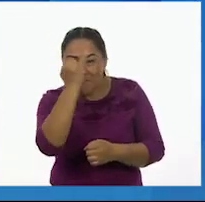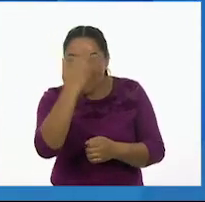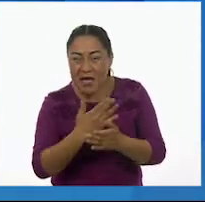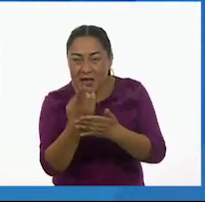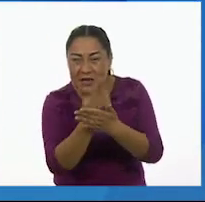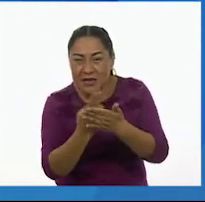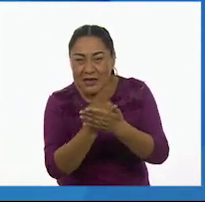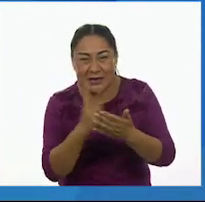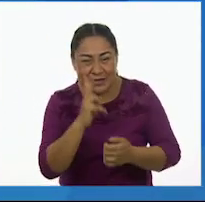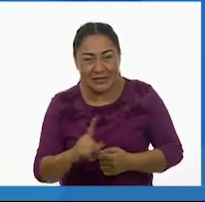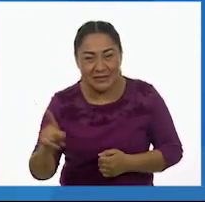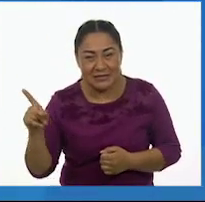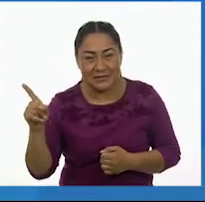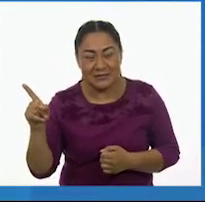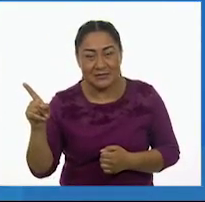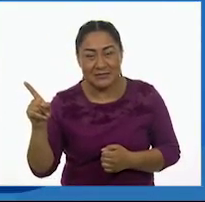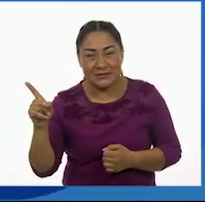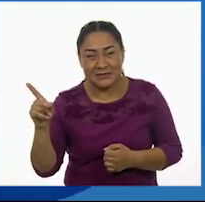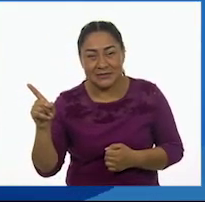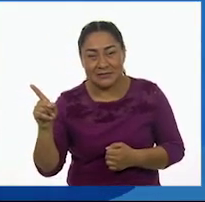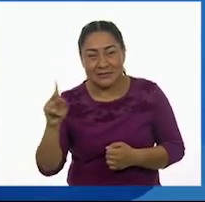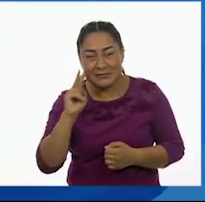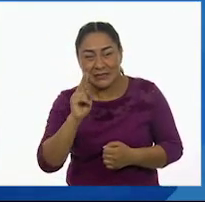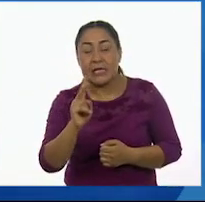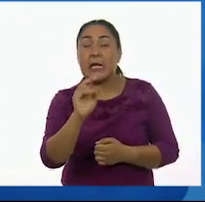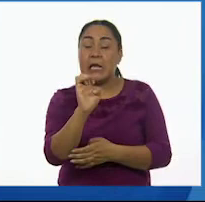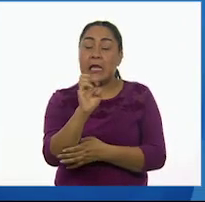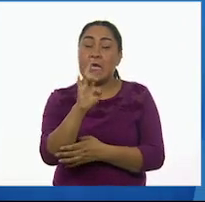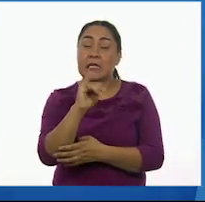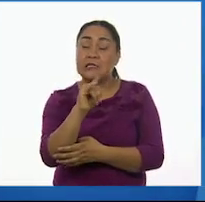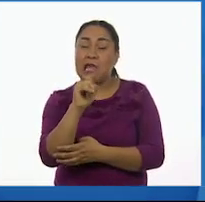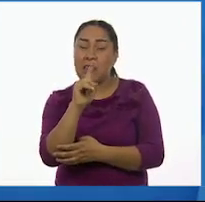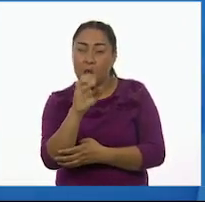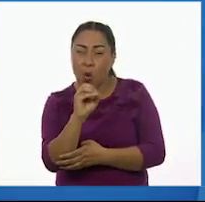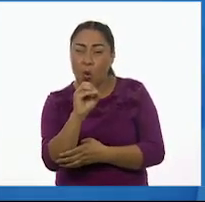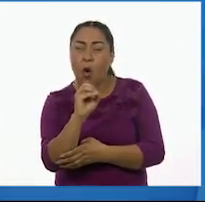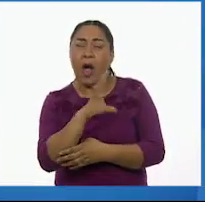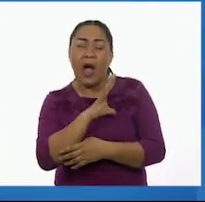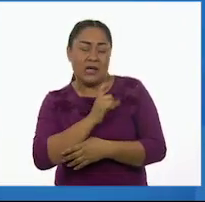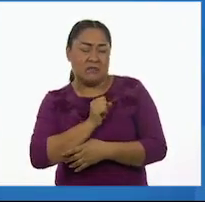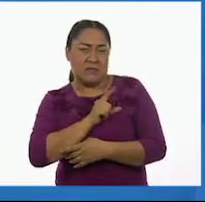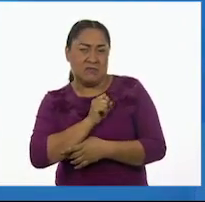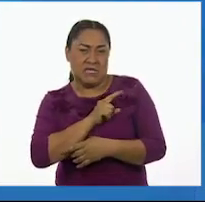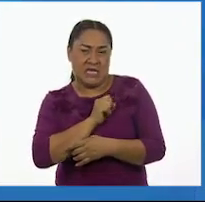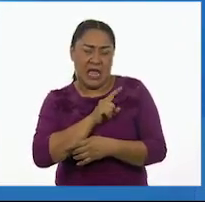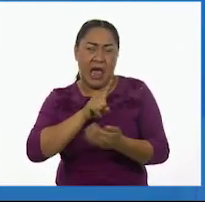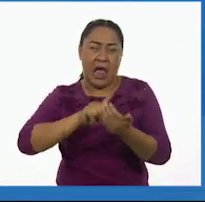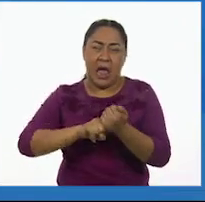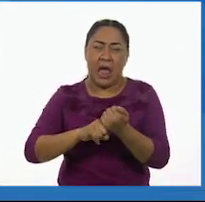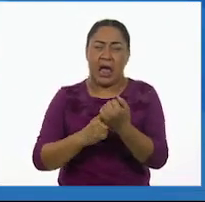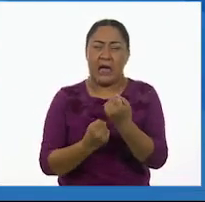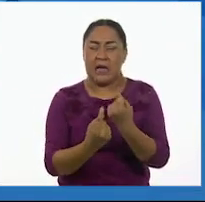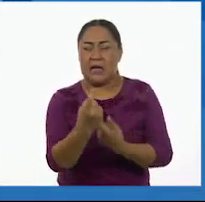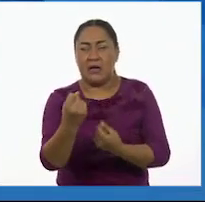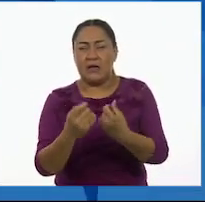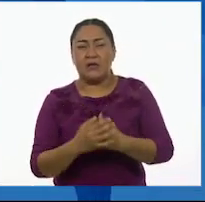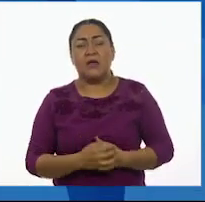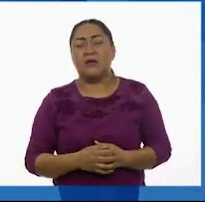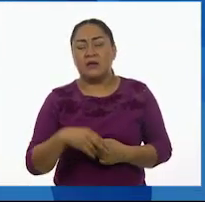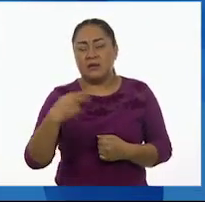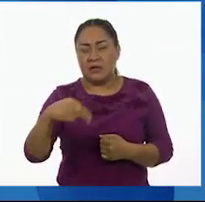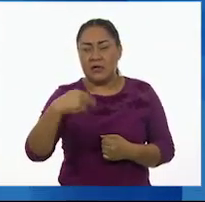No es un cactus. Ahí está un erizado de espinas que se levanta en la mitad del llano. Es un huizache. Ay, un